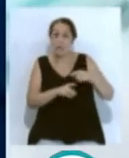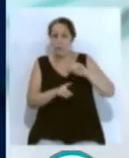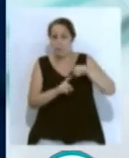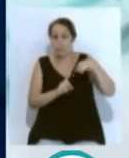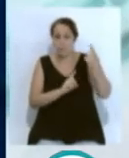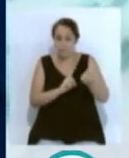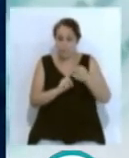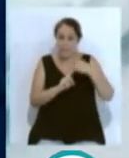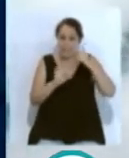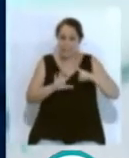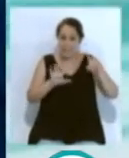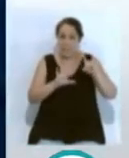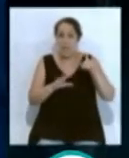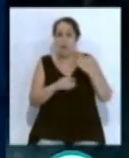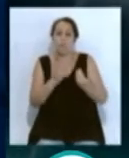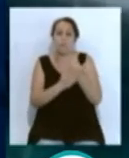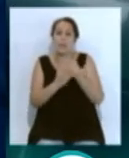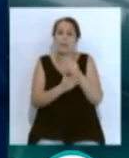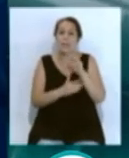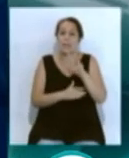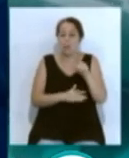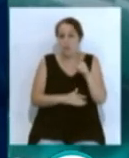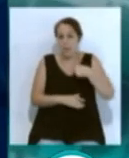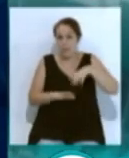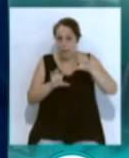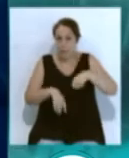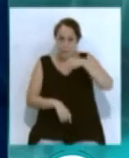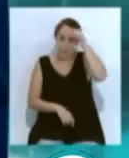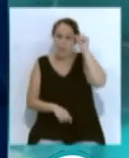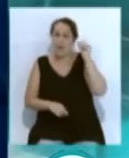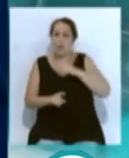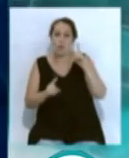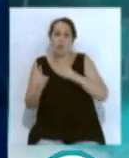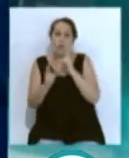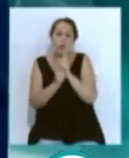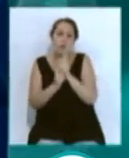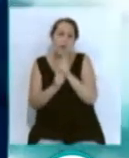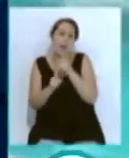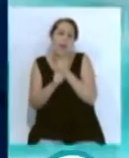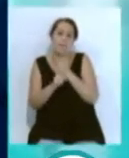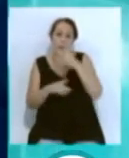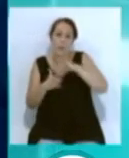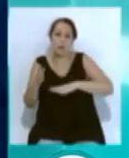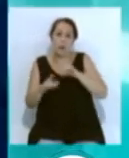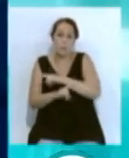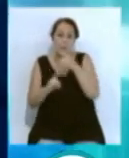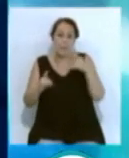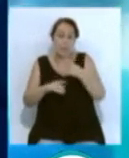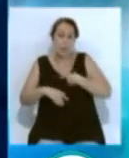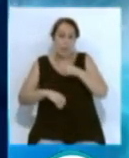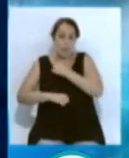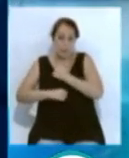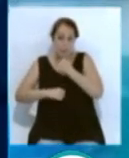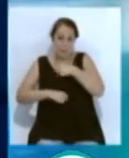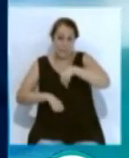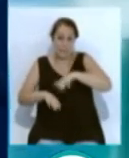en la jornada 31 en Cádiz. Y los de Cervera se medirán al FC Barcelona en el Puente de Diciembre en casa en